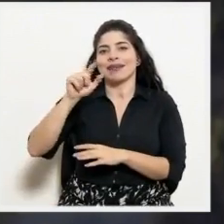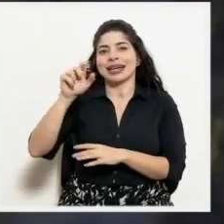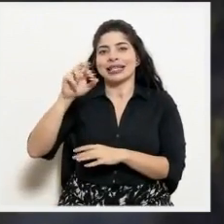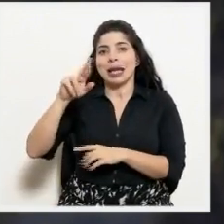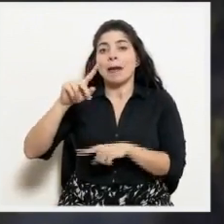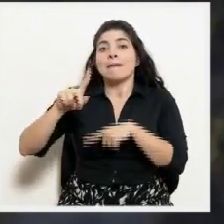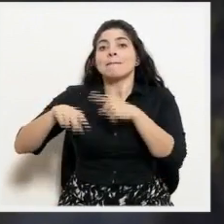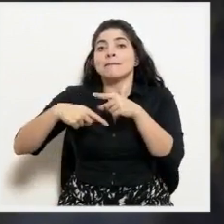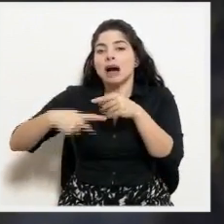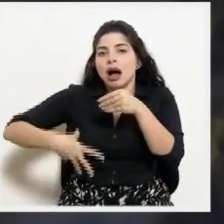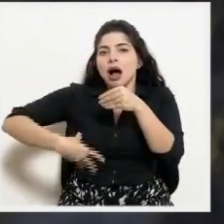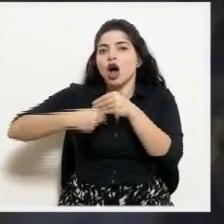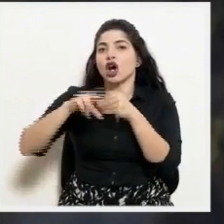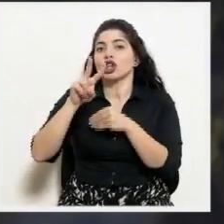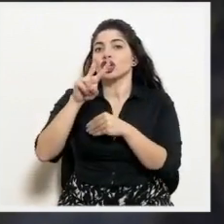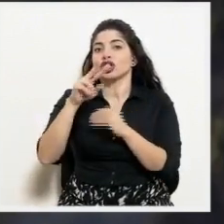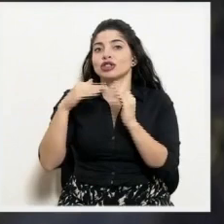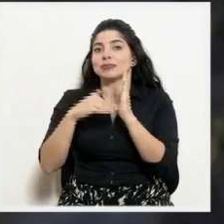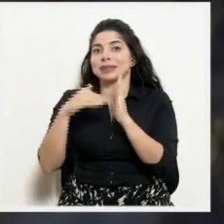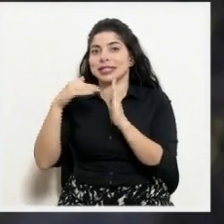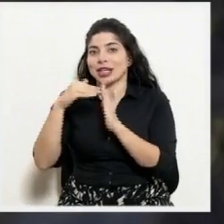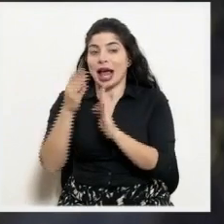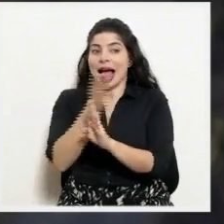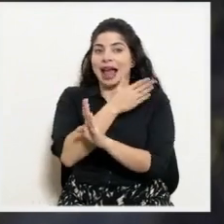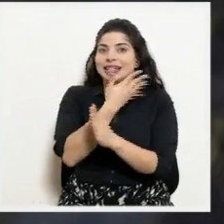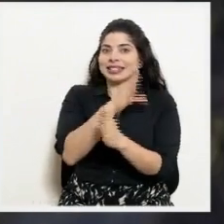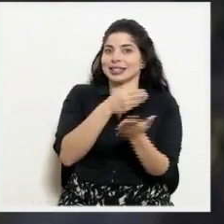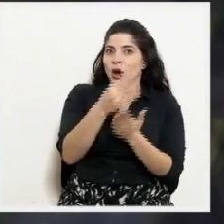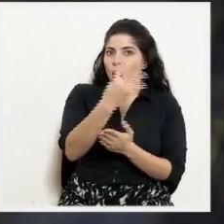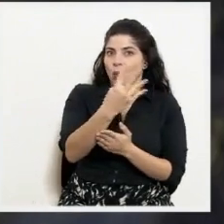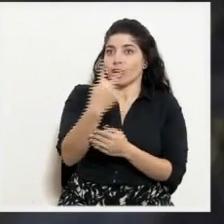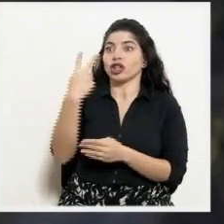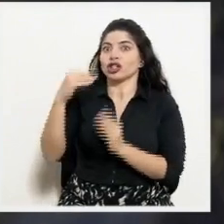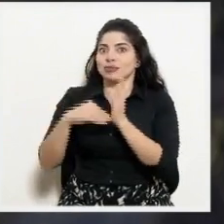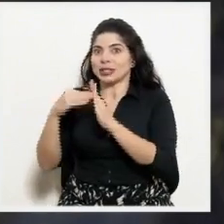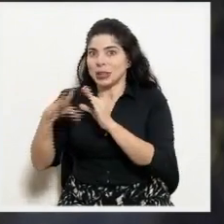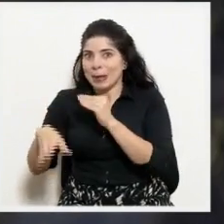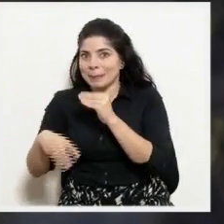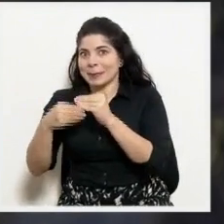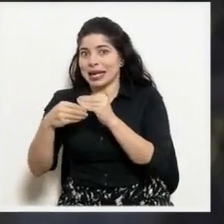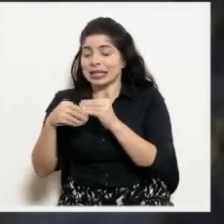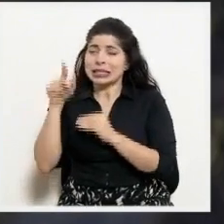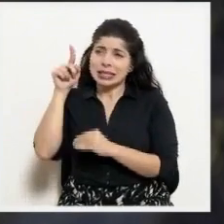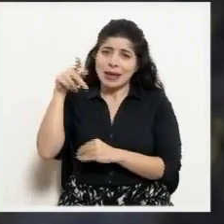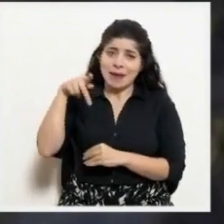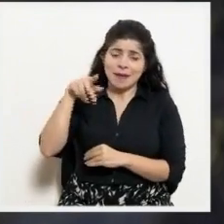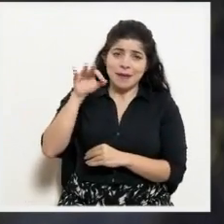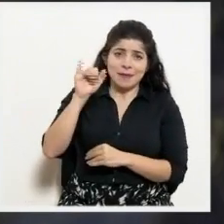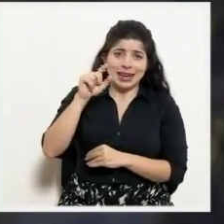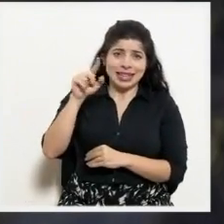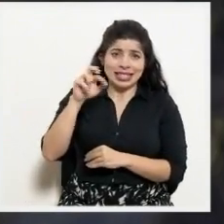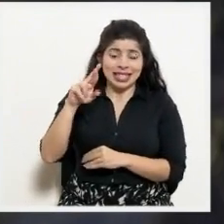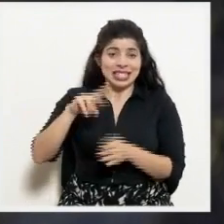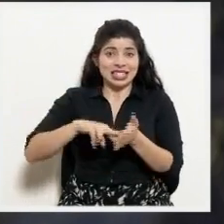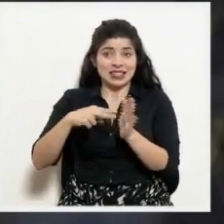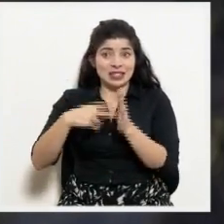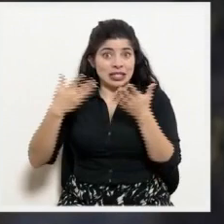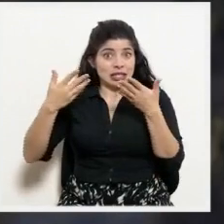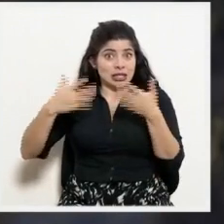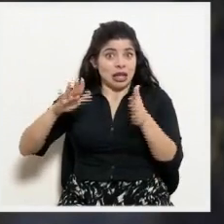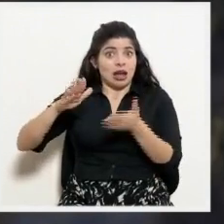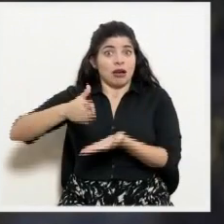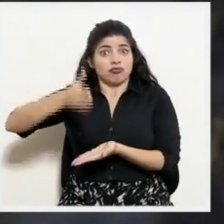dosis adicionales a los cuatro ya adquiridas para esta firma. Con Pfizer se cierra, digamos, el capítulo